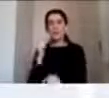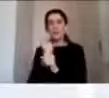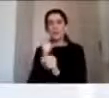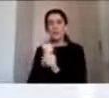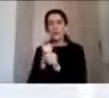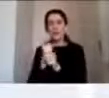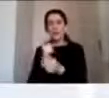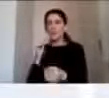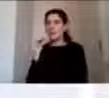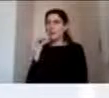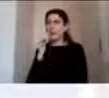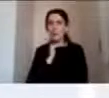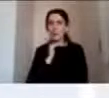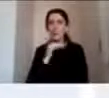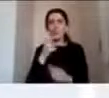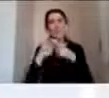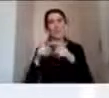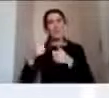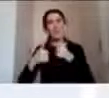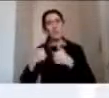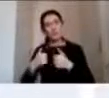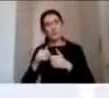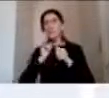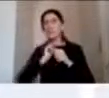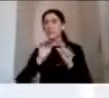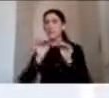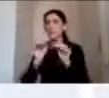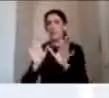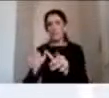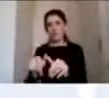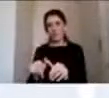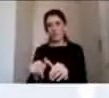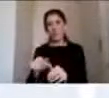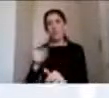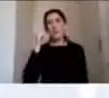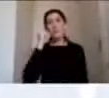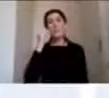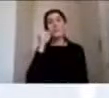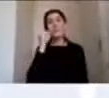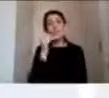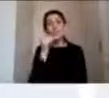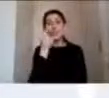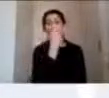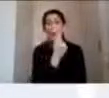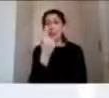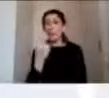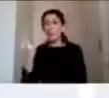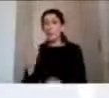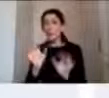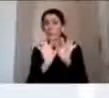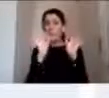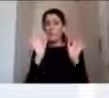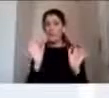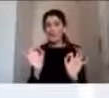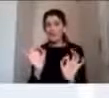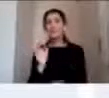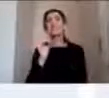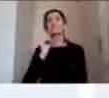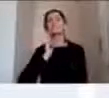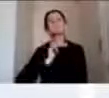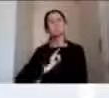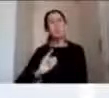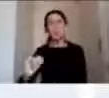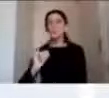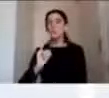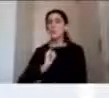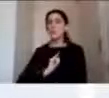con apoyo a las familias pensando en que cada niño es único y por ende siempre pero siempre nuestro enfoque tiene